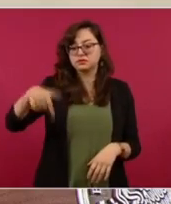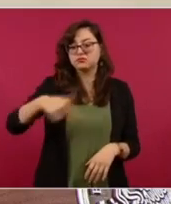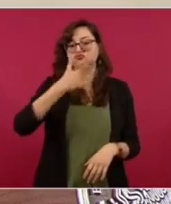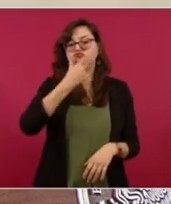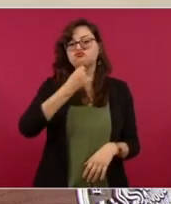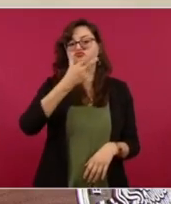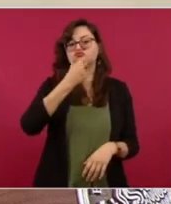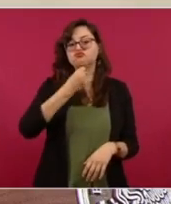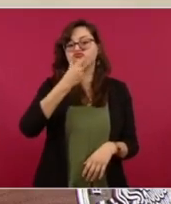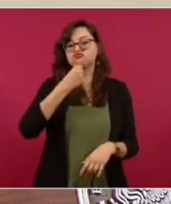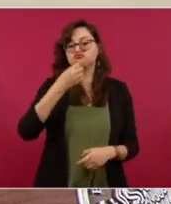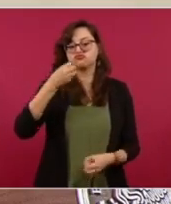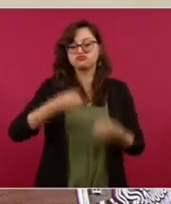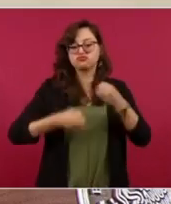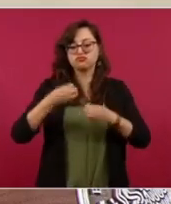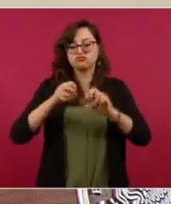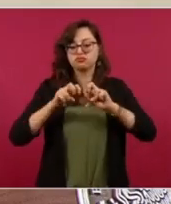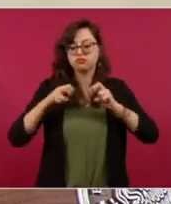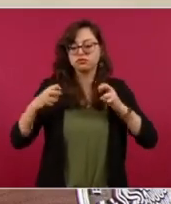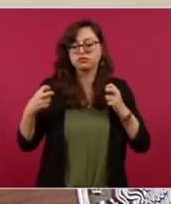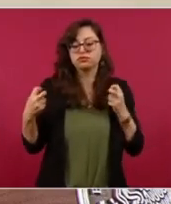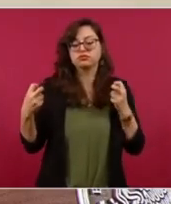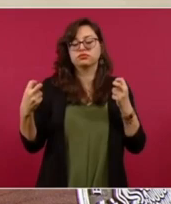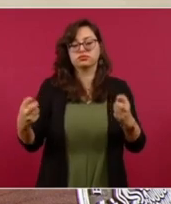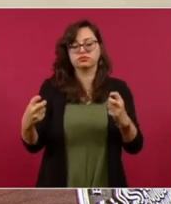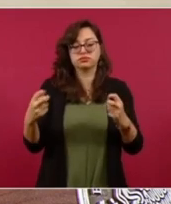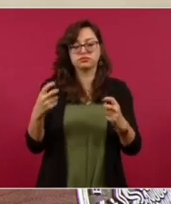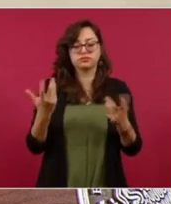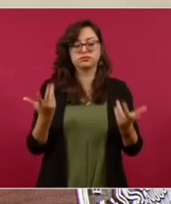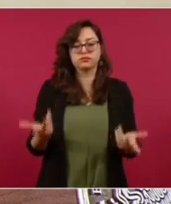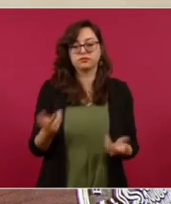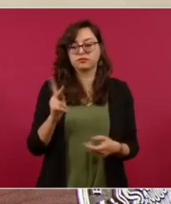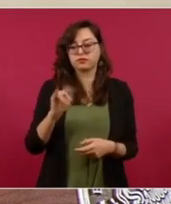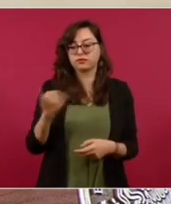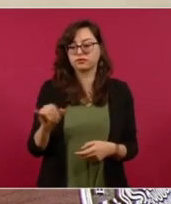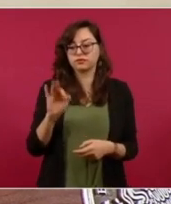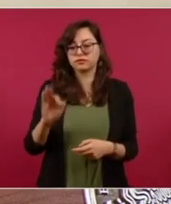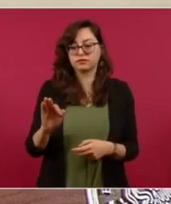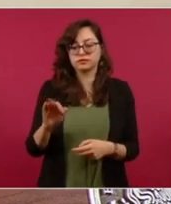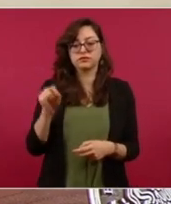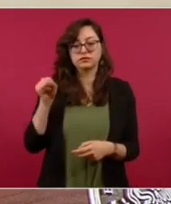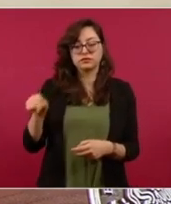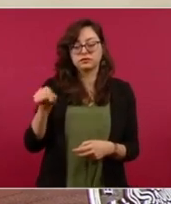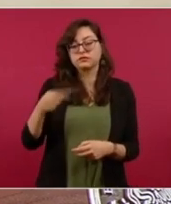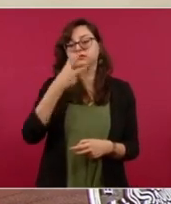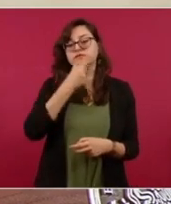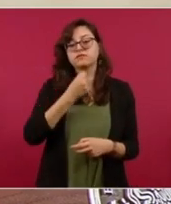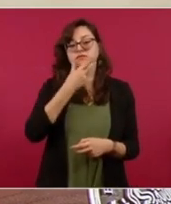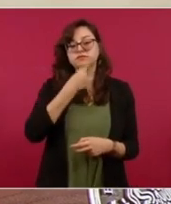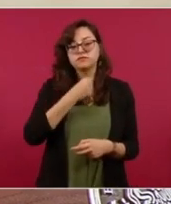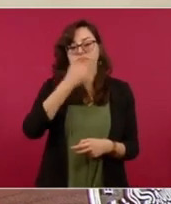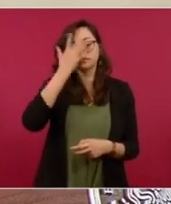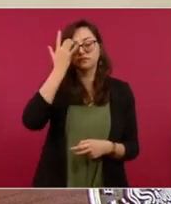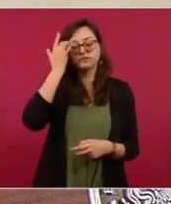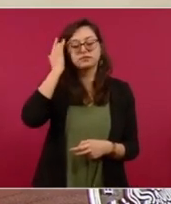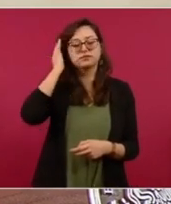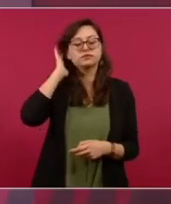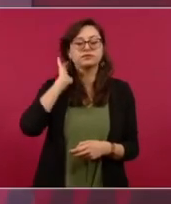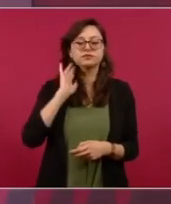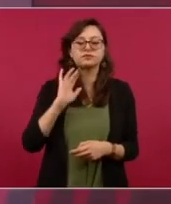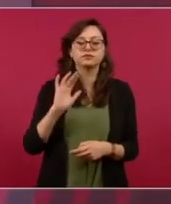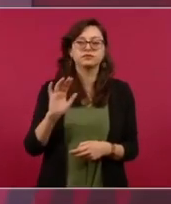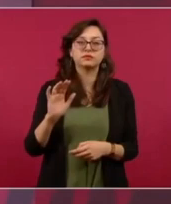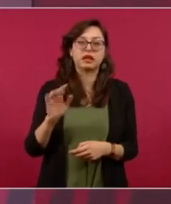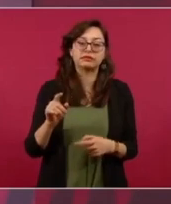un tribunal del Poder Judicial, tres magistrados,